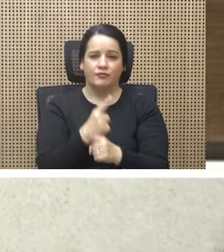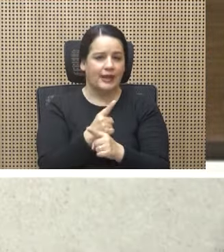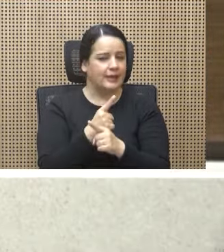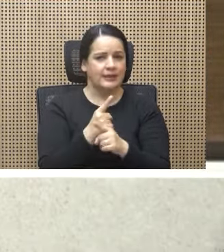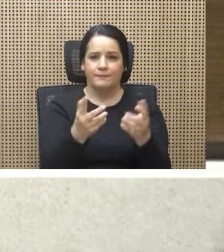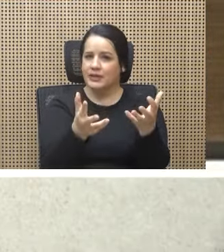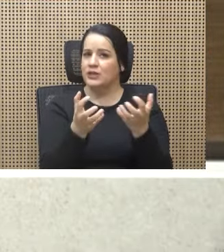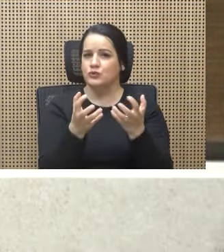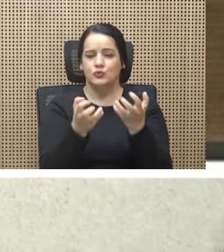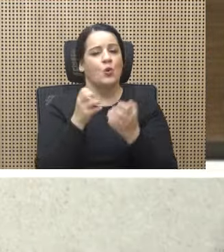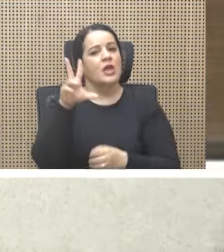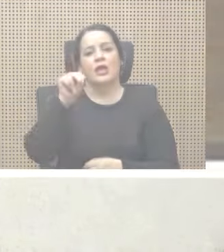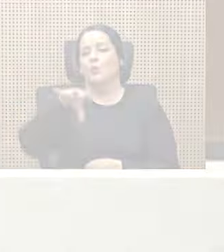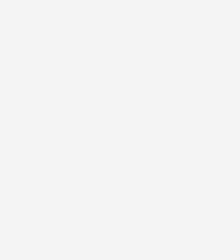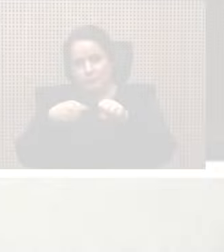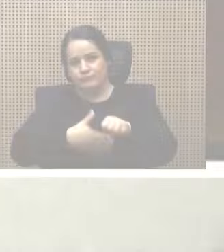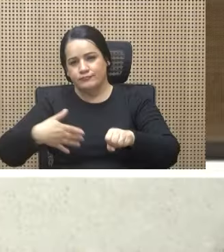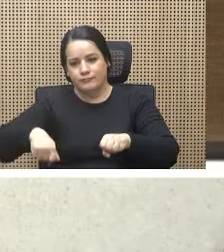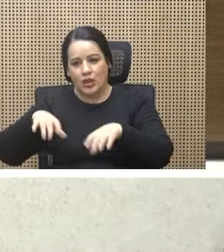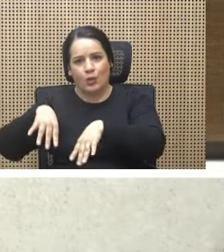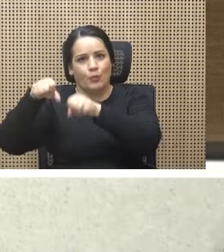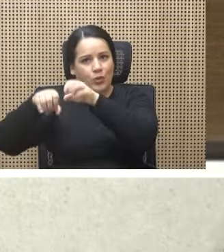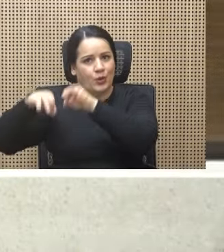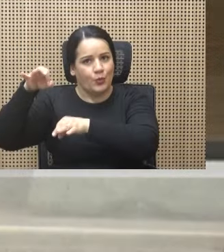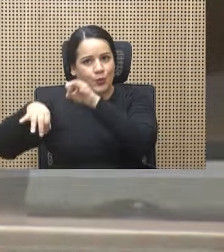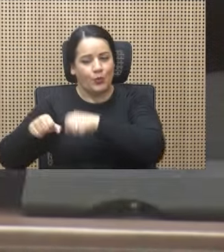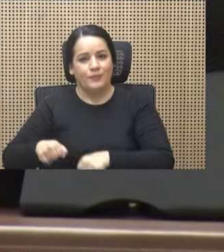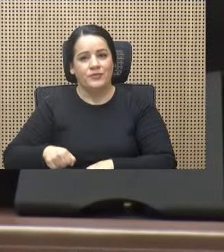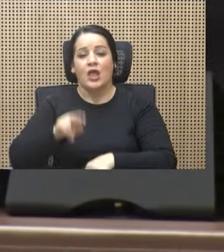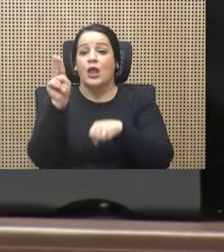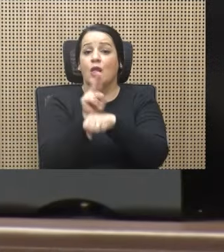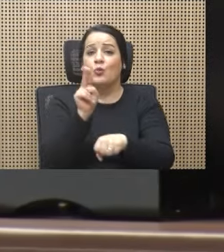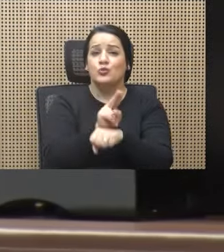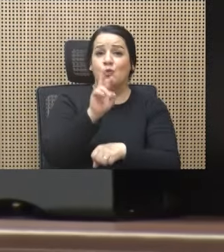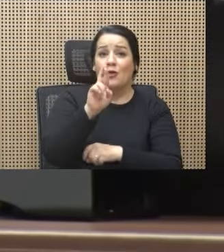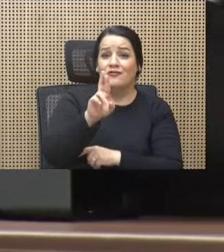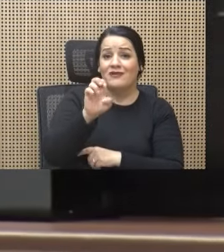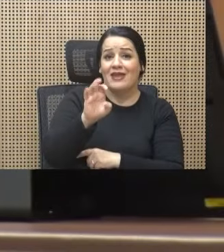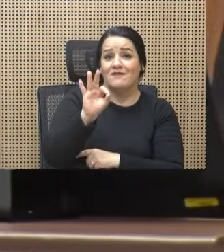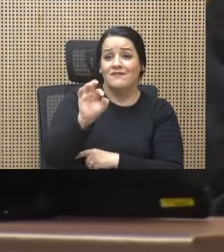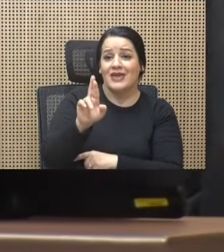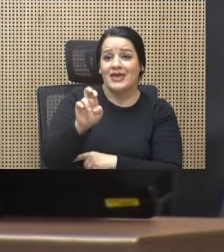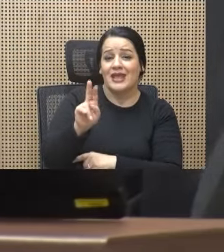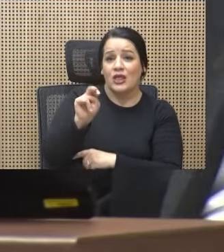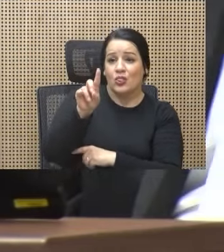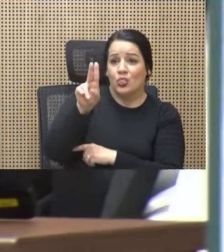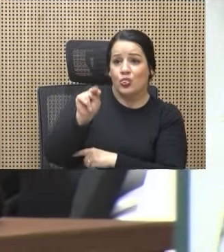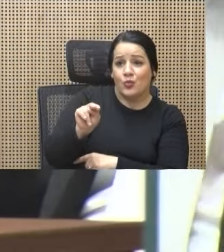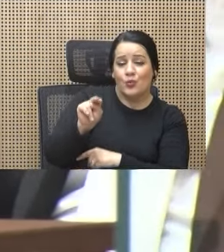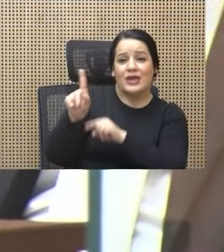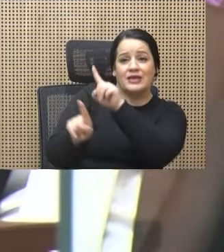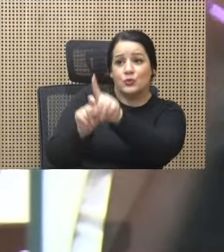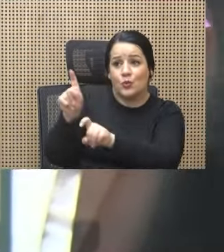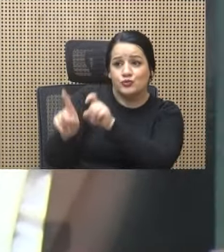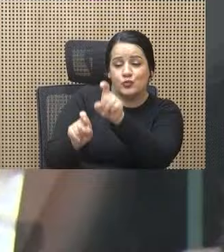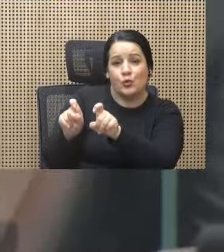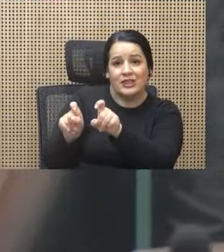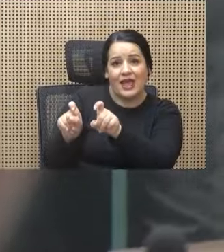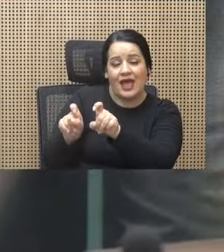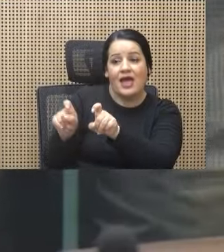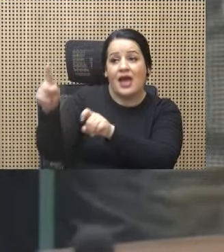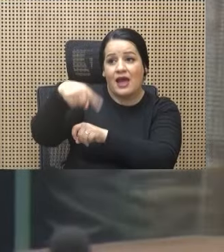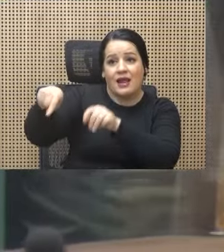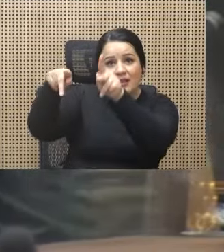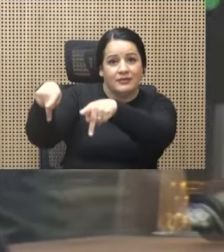llamada a una consulta popular. El uso del referéndum debe hacerse siempre según lo